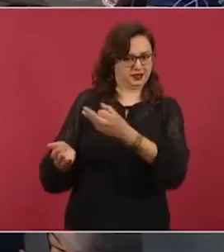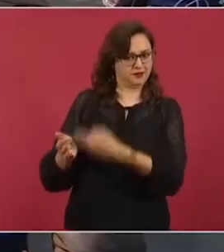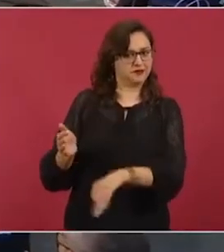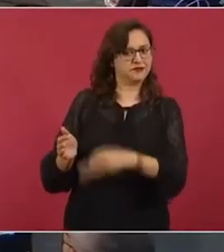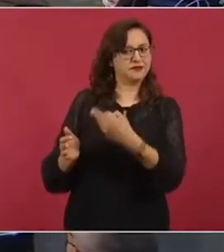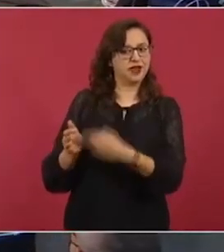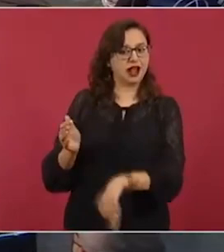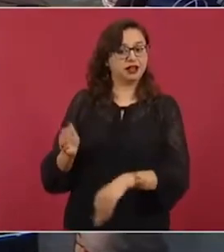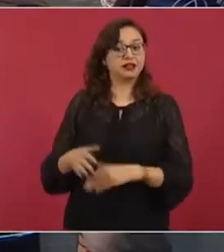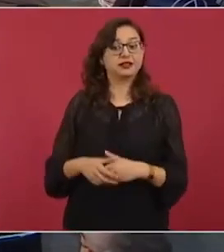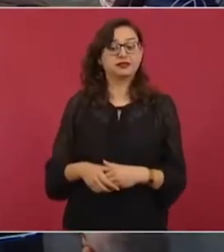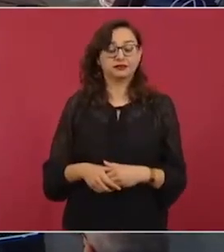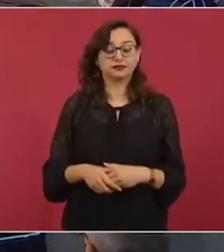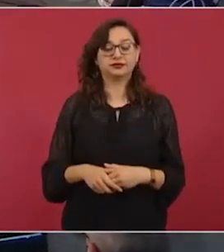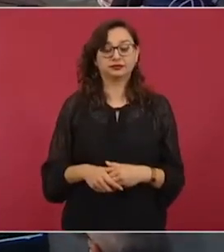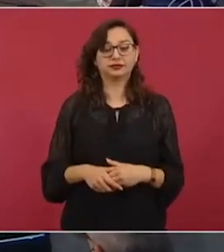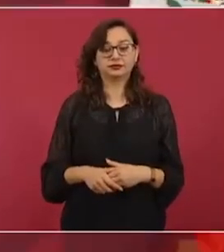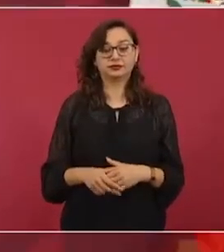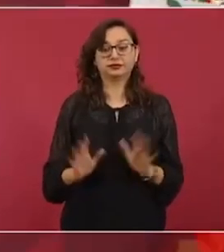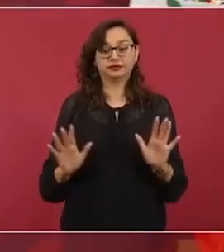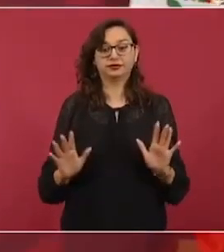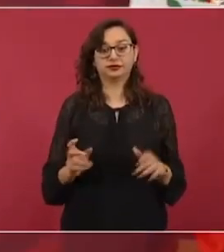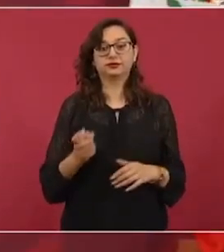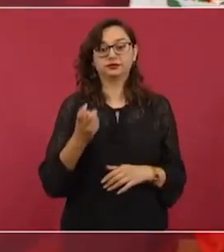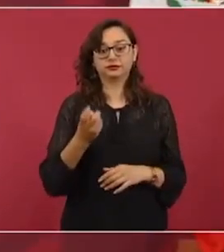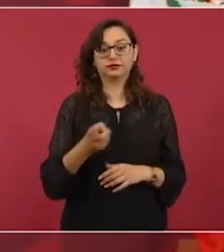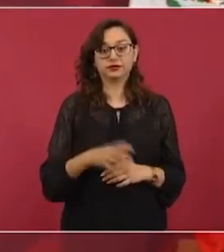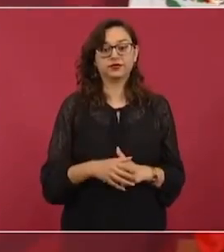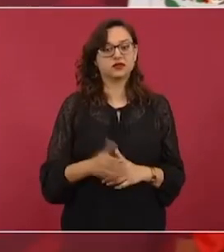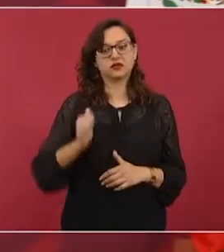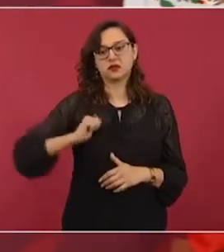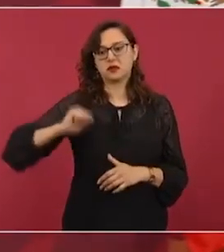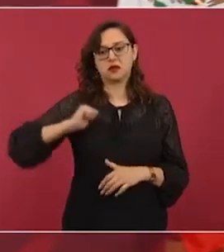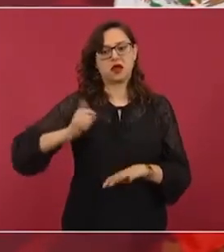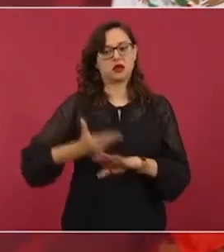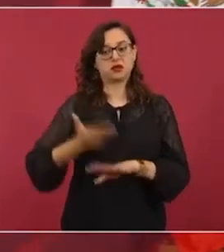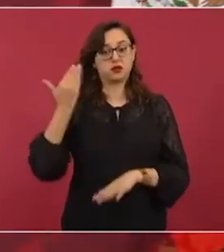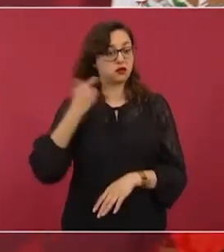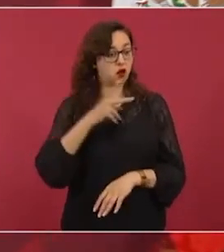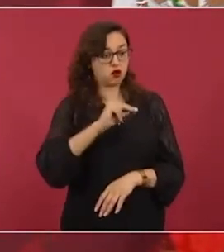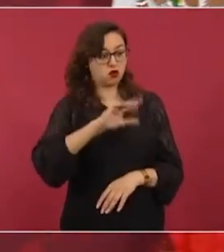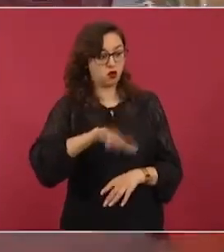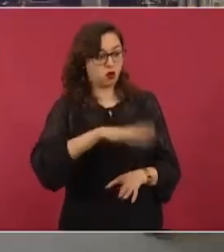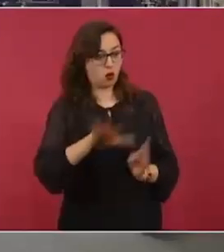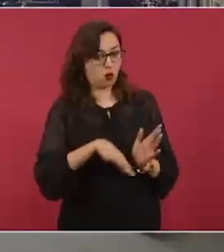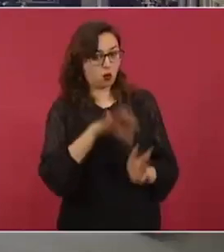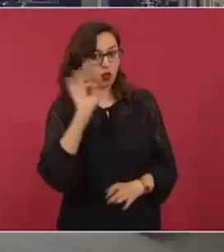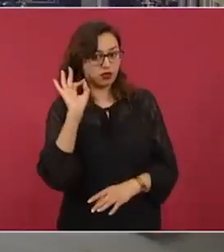Entonces, pues ya eso del sobre ya es mi historia, ya es otra cosa. ¿No lo encuentran?